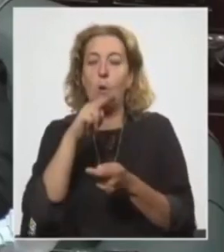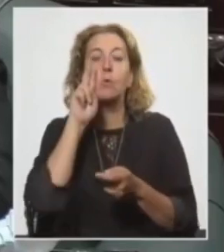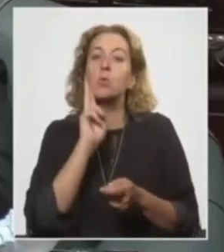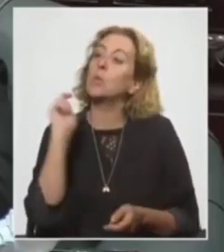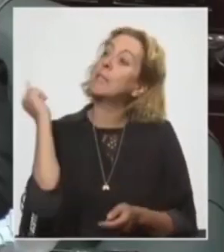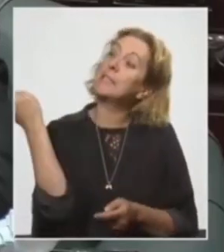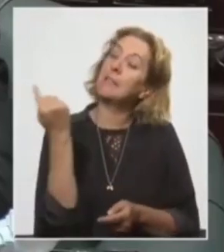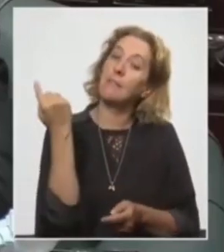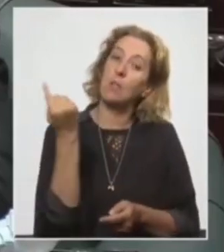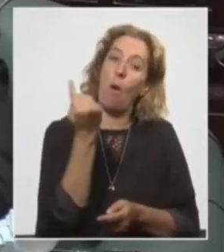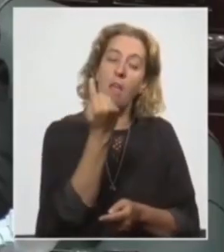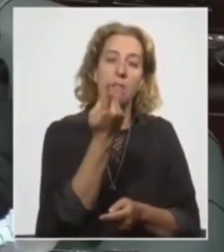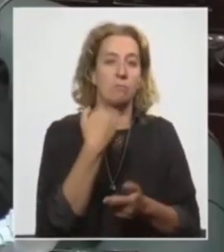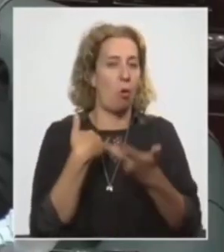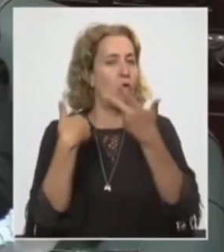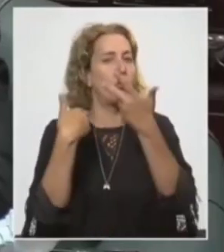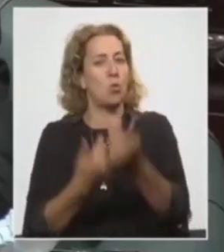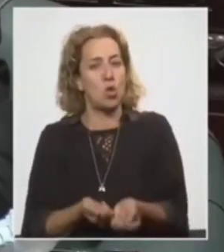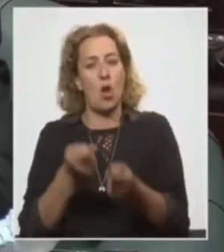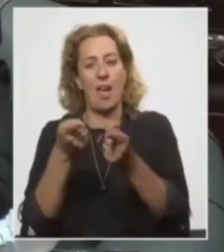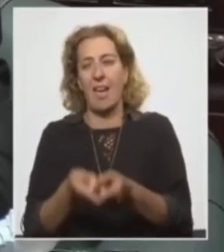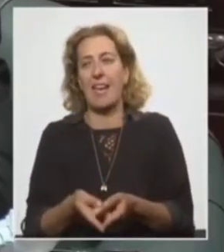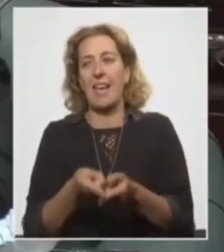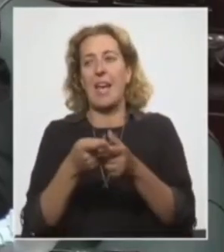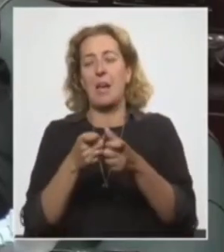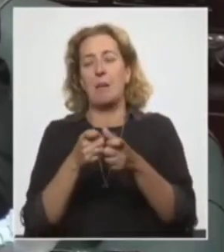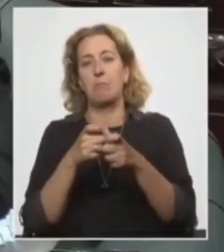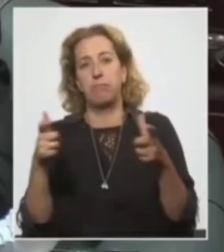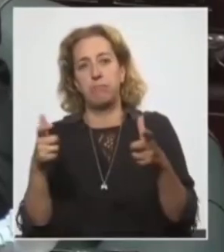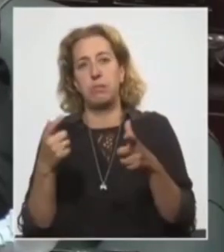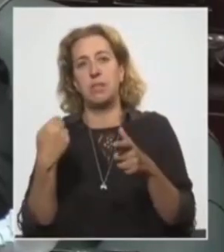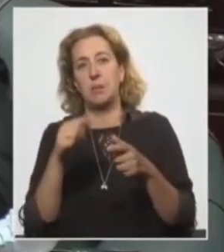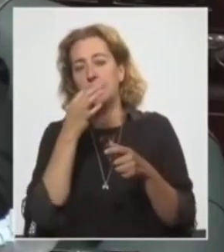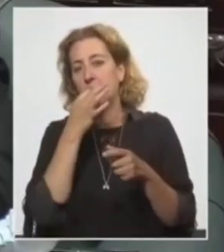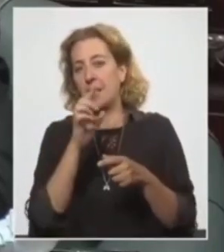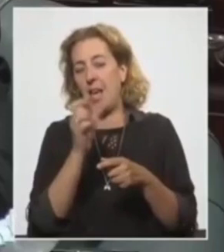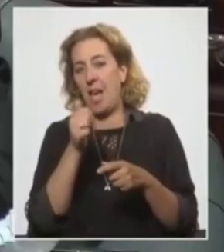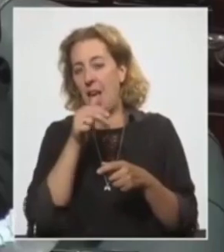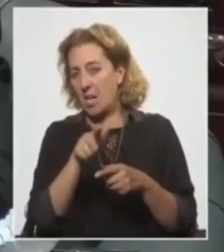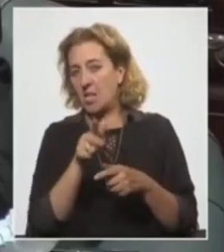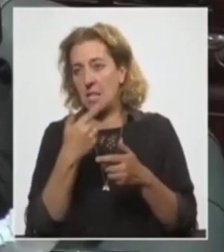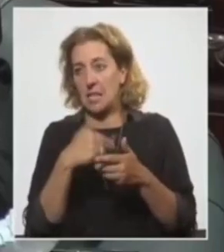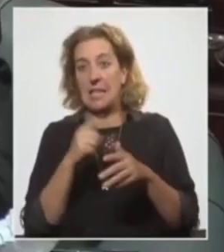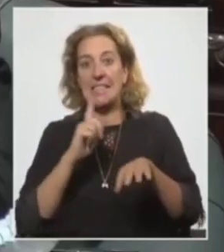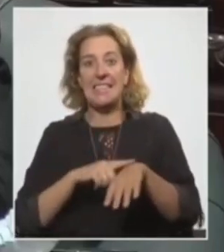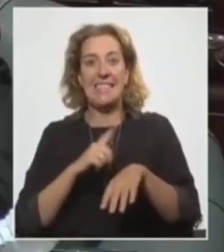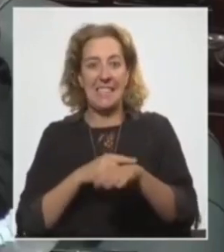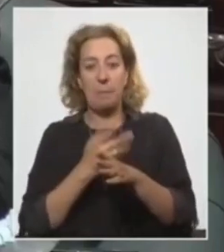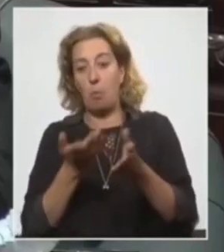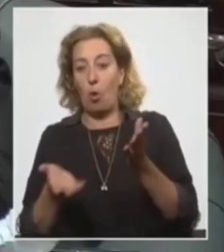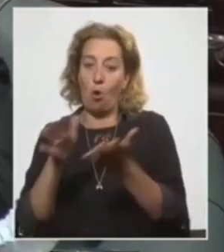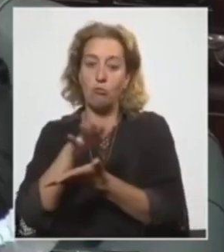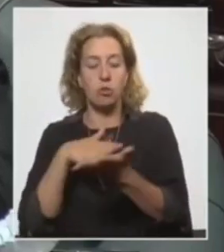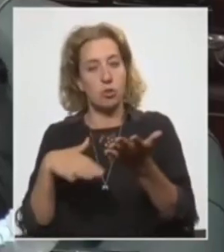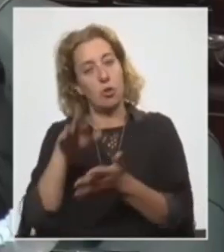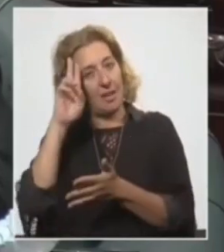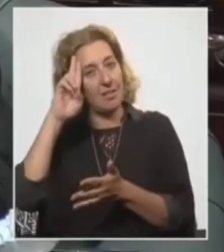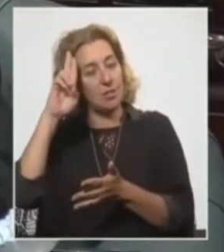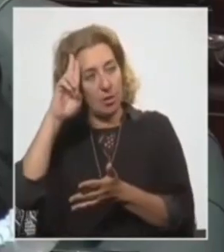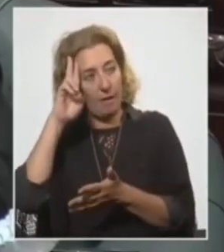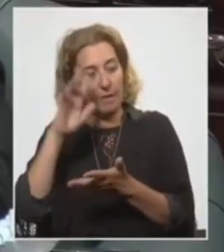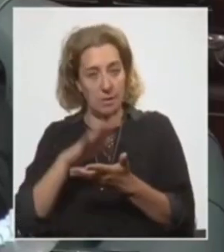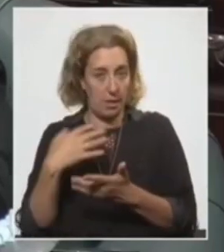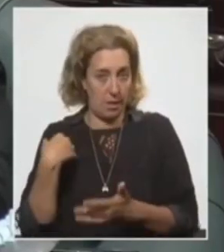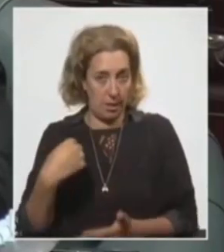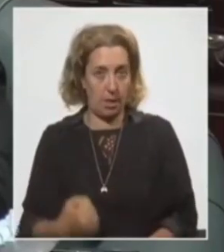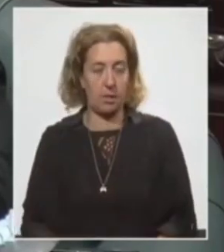individuales contribuyeron a que hayamos ganado, como dice el GACH, tanto tiempo en condiciones bastante razonables desde el punto de vista